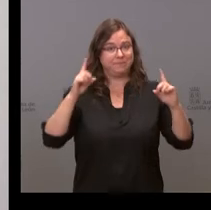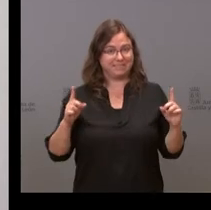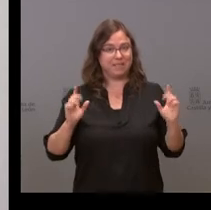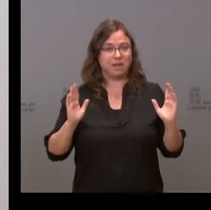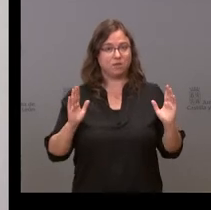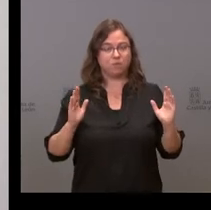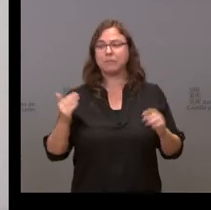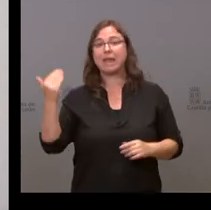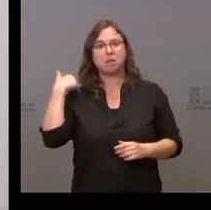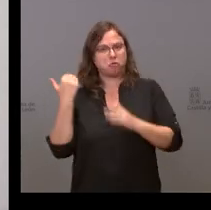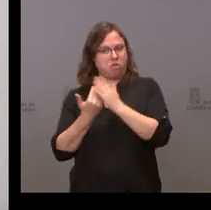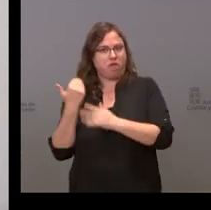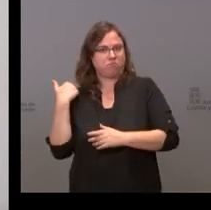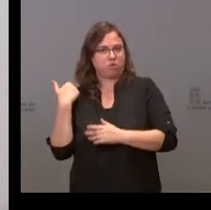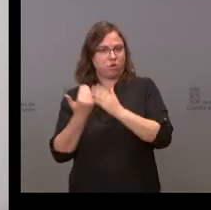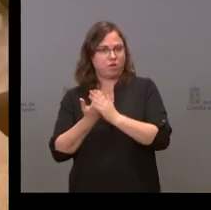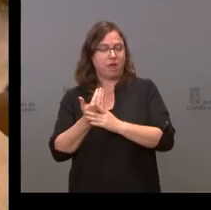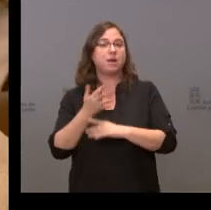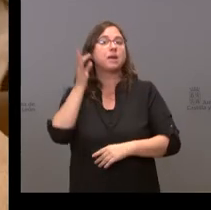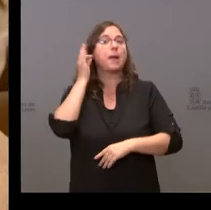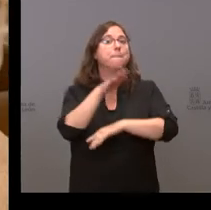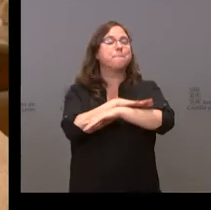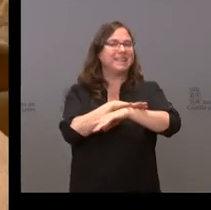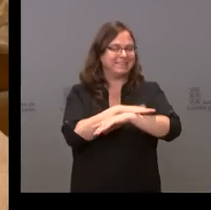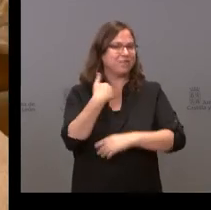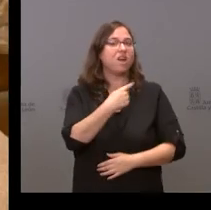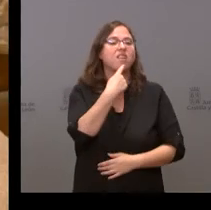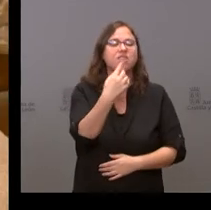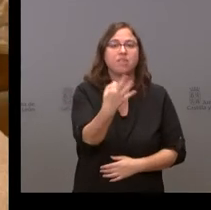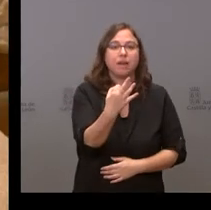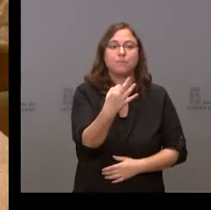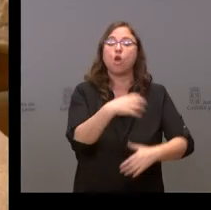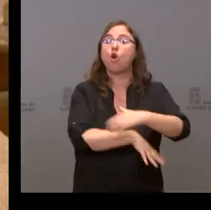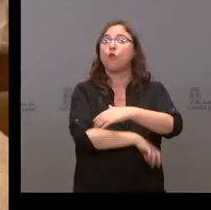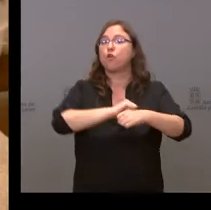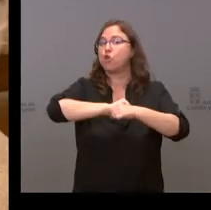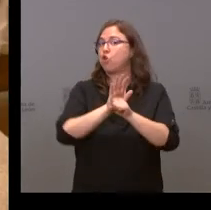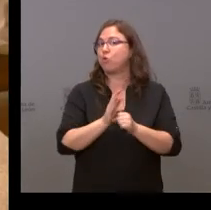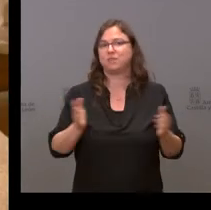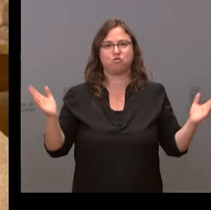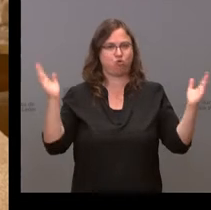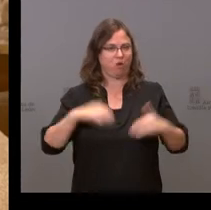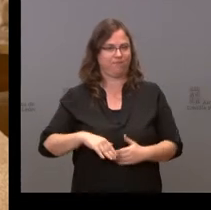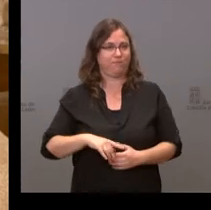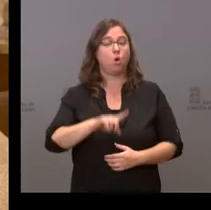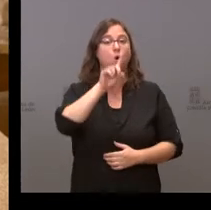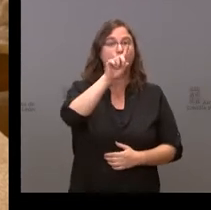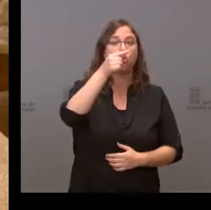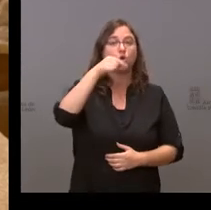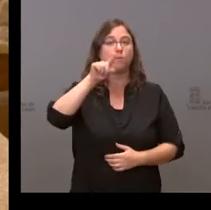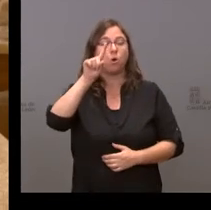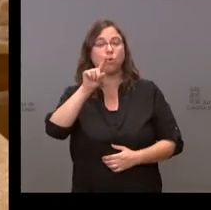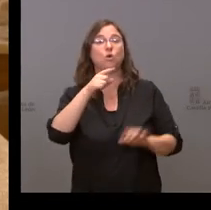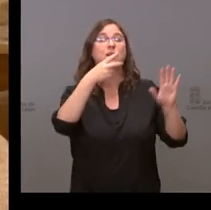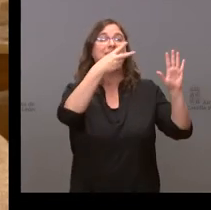el otro día, la ministra ha dicho que no hay fondo COVID, el 1,1, los 720 millones